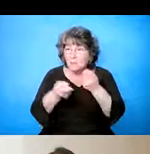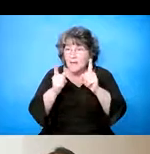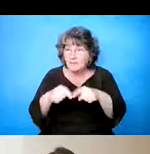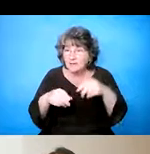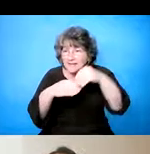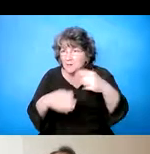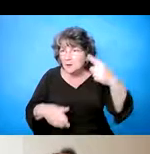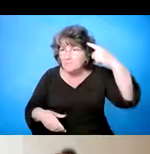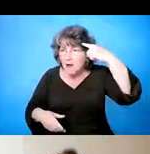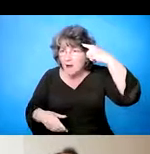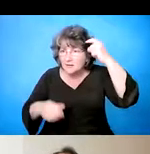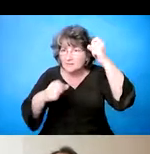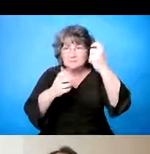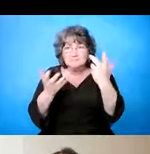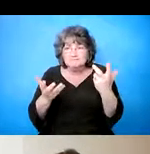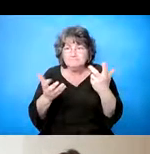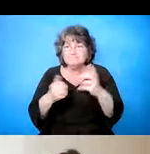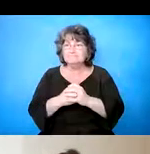pasando dentro de su cerebro.